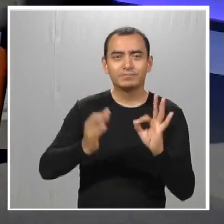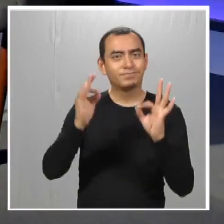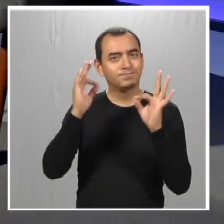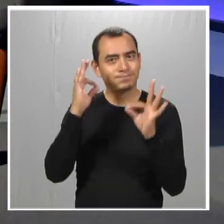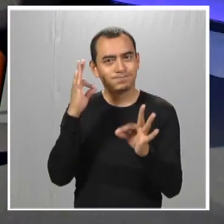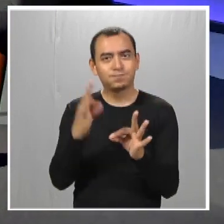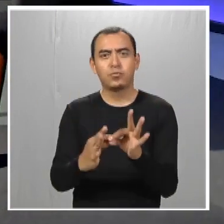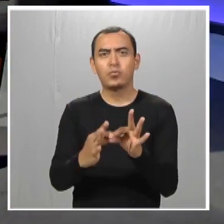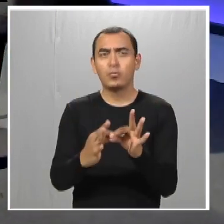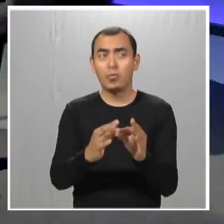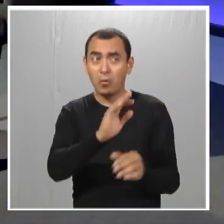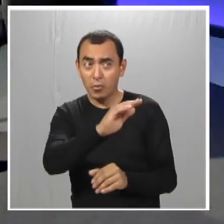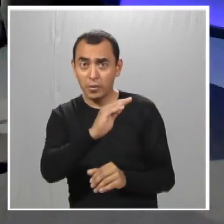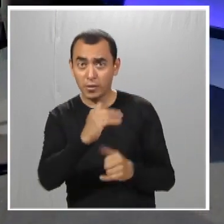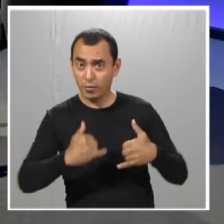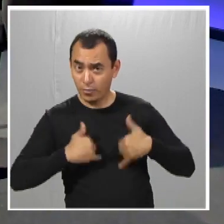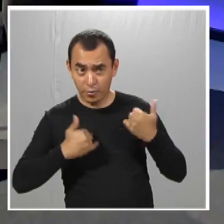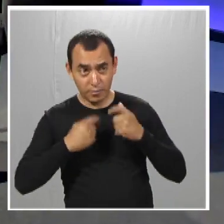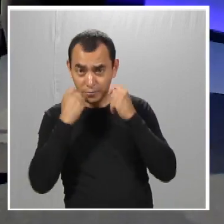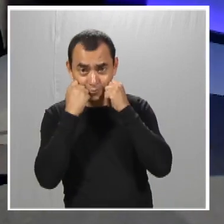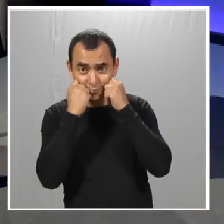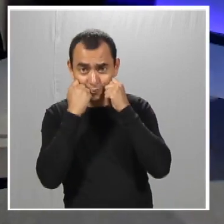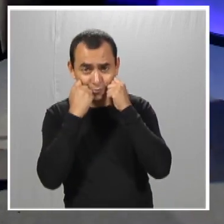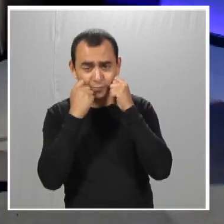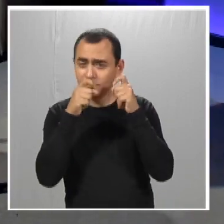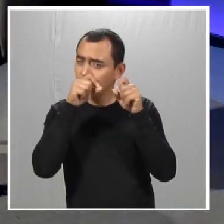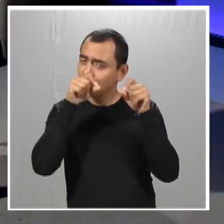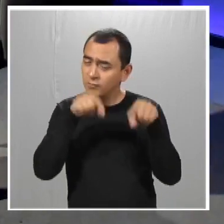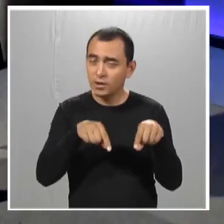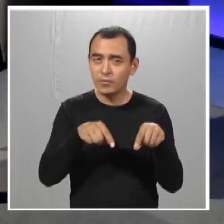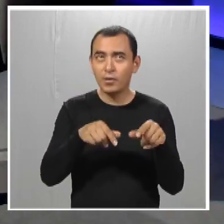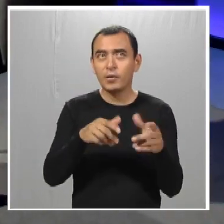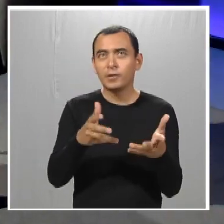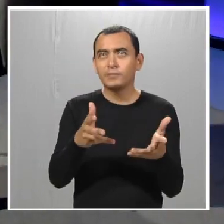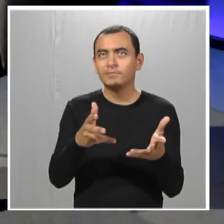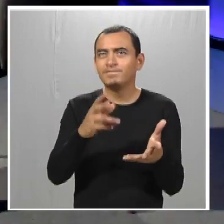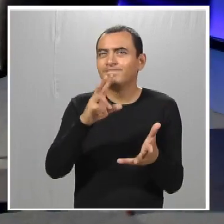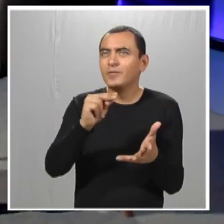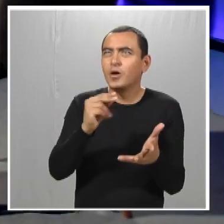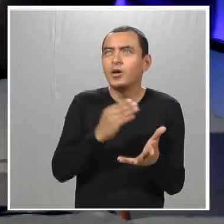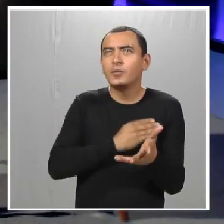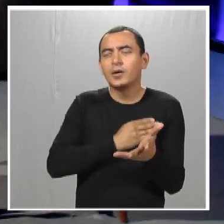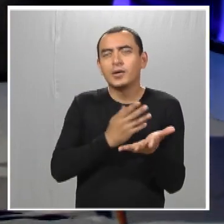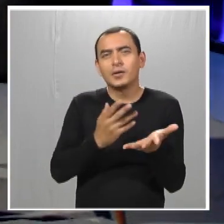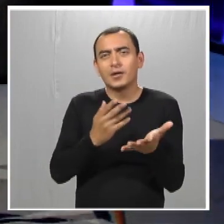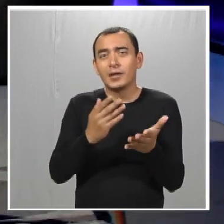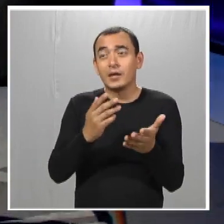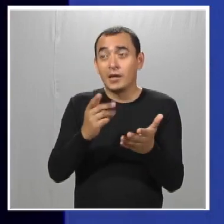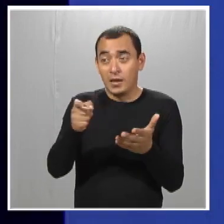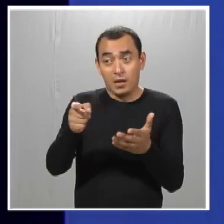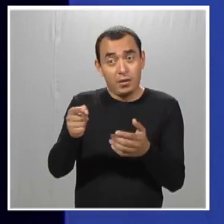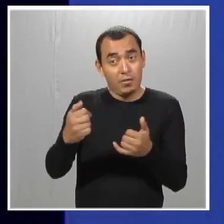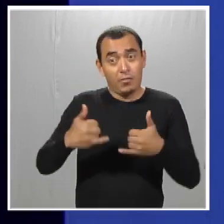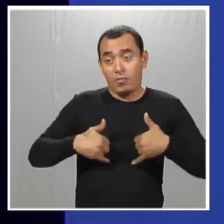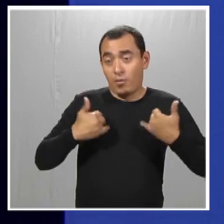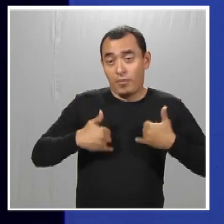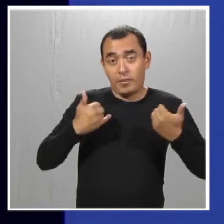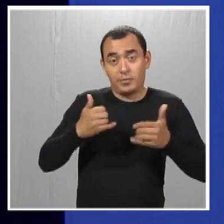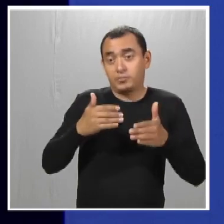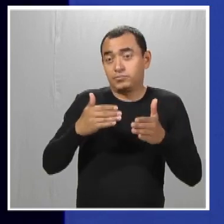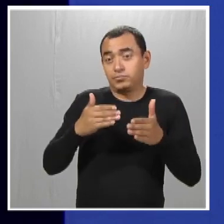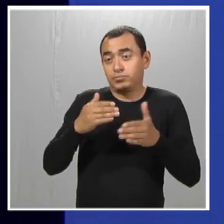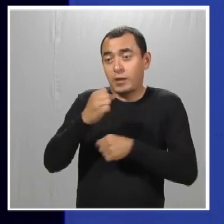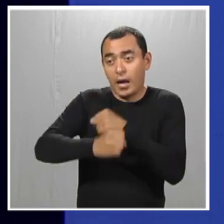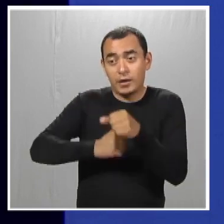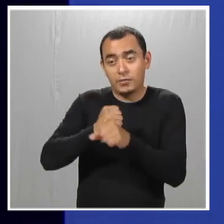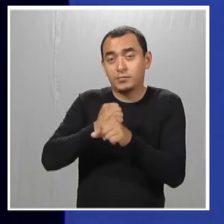que quieran divertirse. Jóvenes, y si no son tan jóvenes, ¿hay un límite de edad o no? No, bueno, el límite lo ponen los